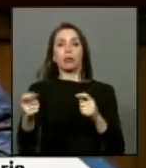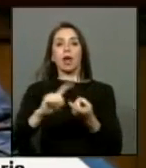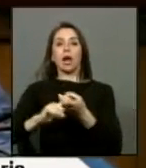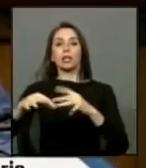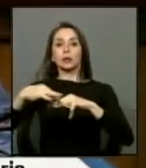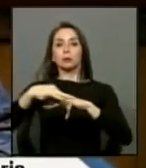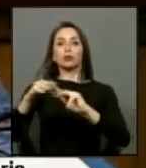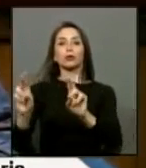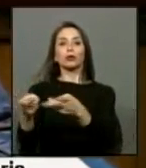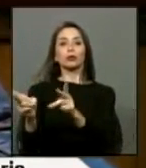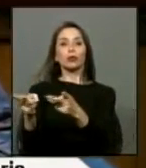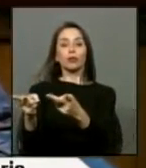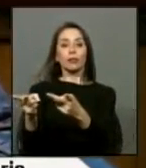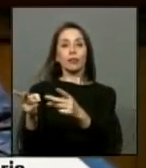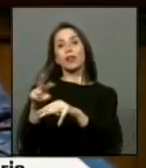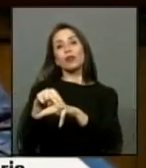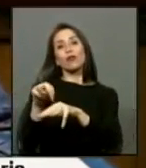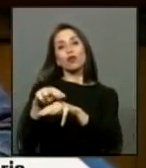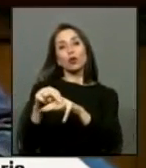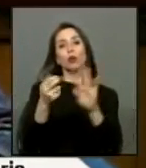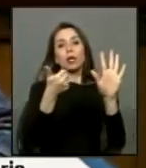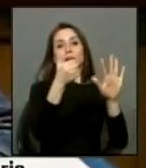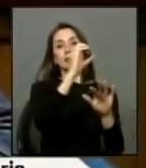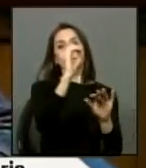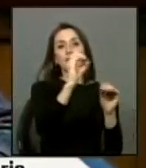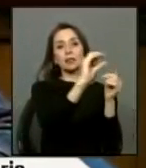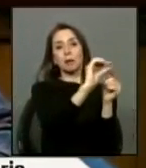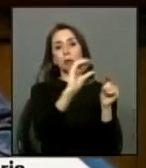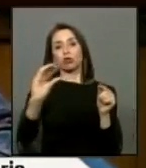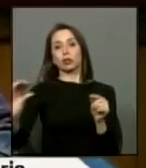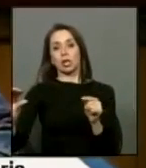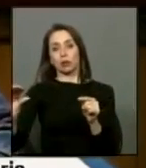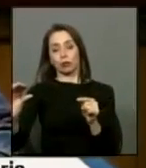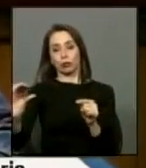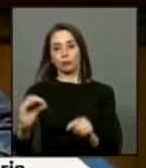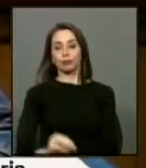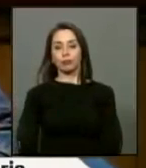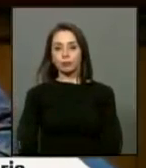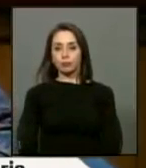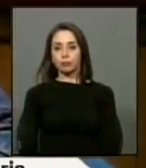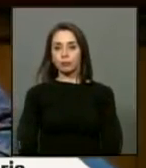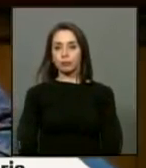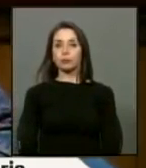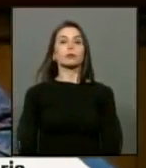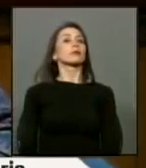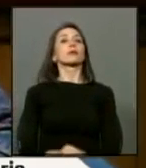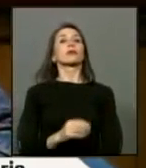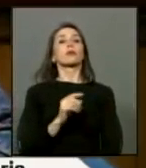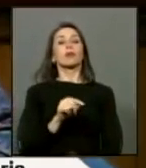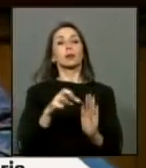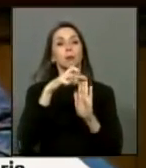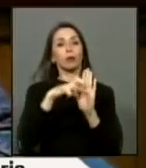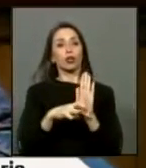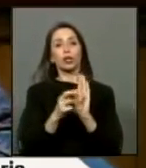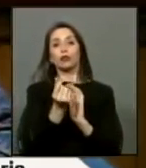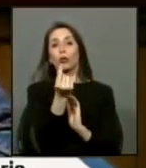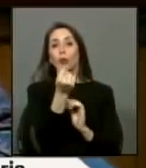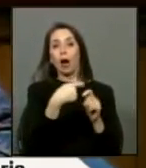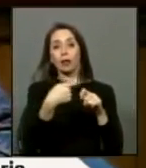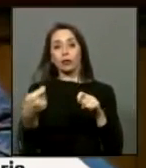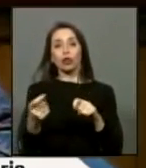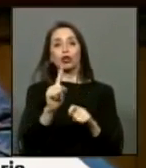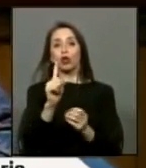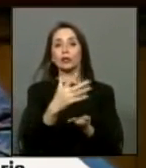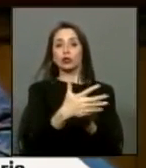sobreviviente quien recibirá el 60% del monto antes indicado. La suma a que se refiere el proyecto no constituirá